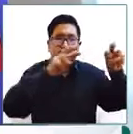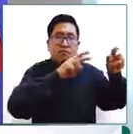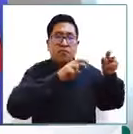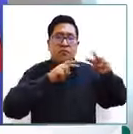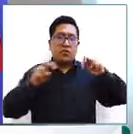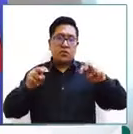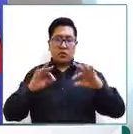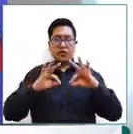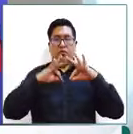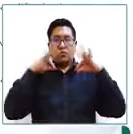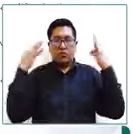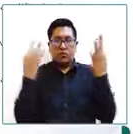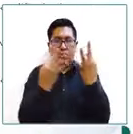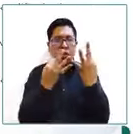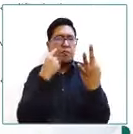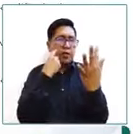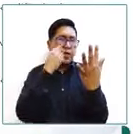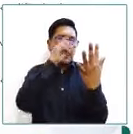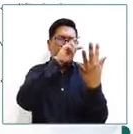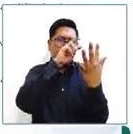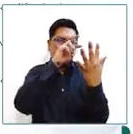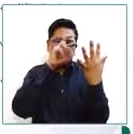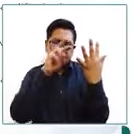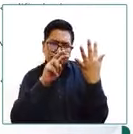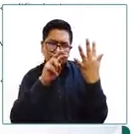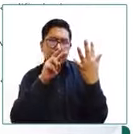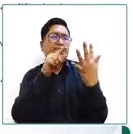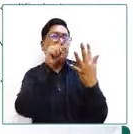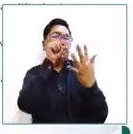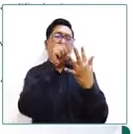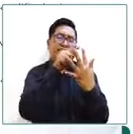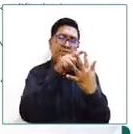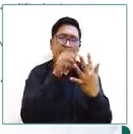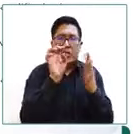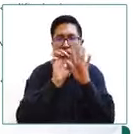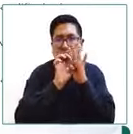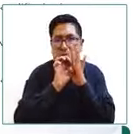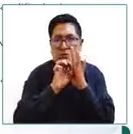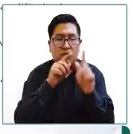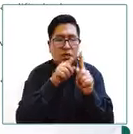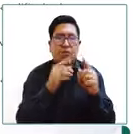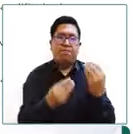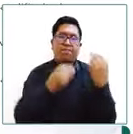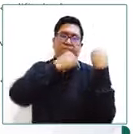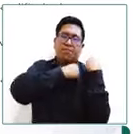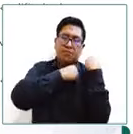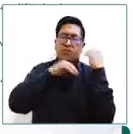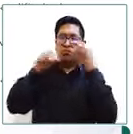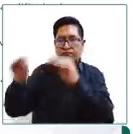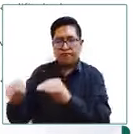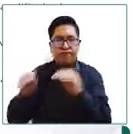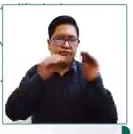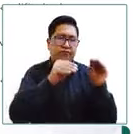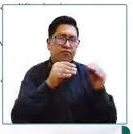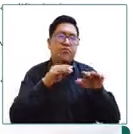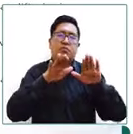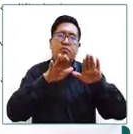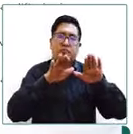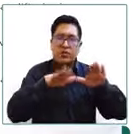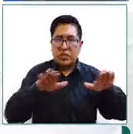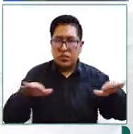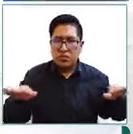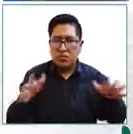podemos nosotros identificar qué miembro de la familia podría hacerse responsable del cuidado de la niña, niño